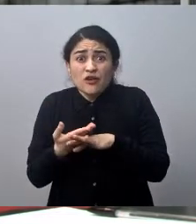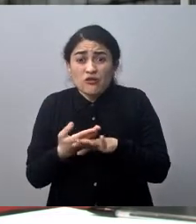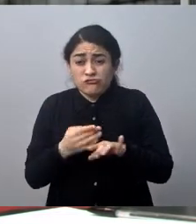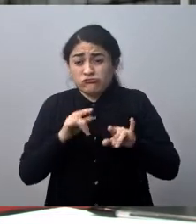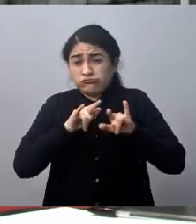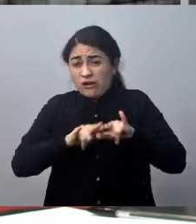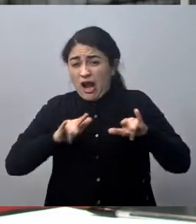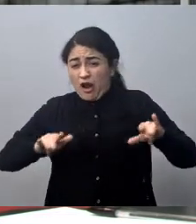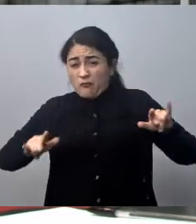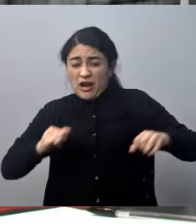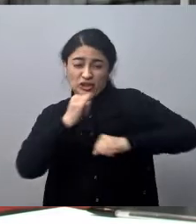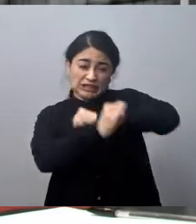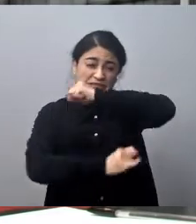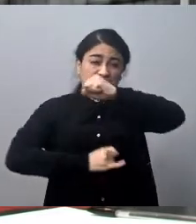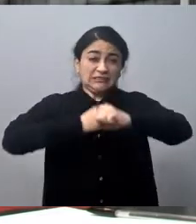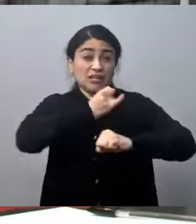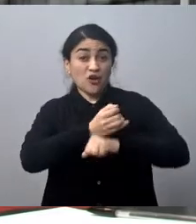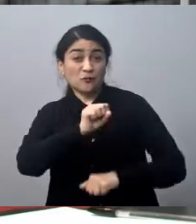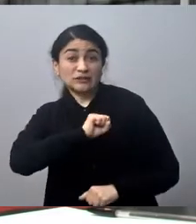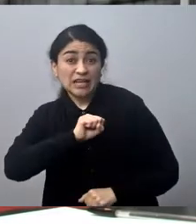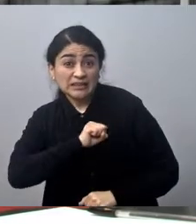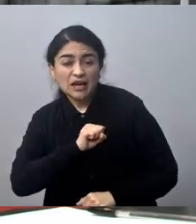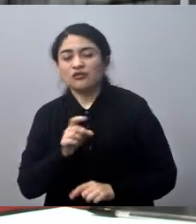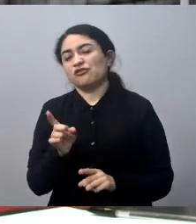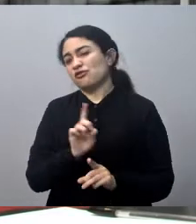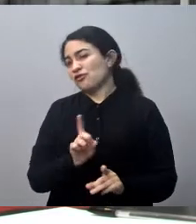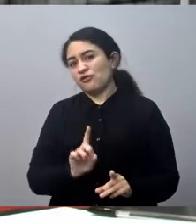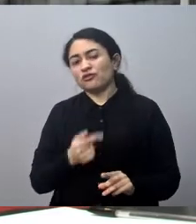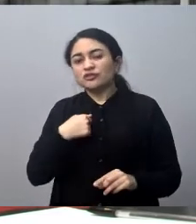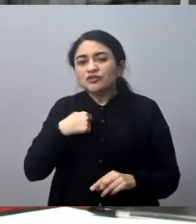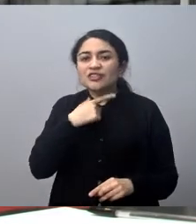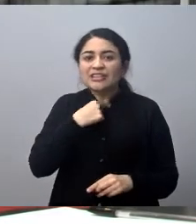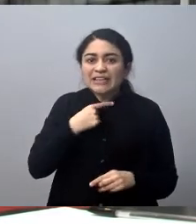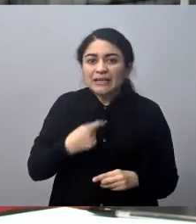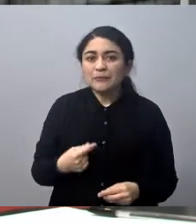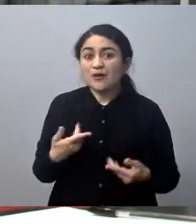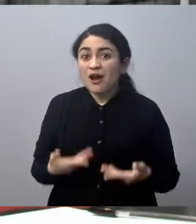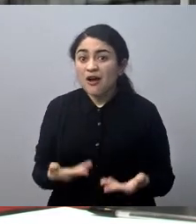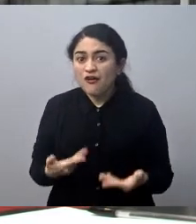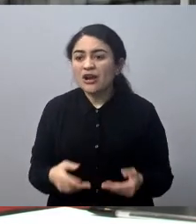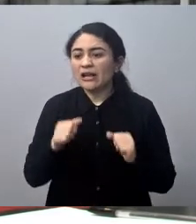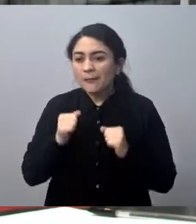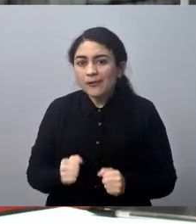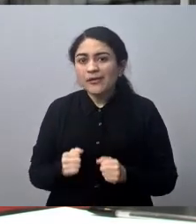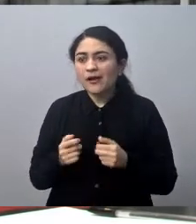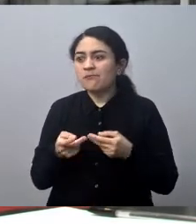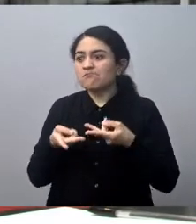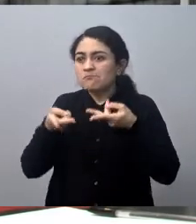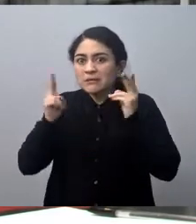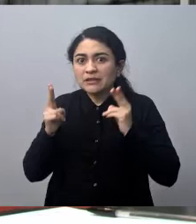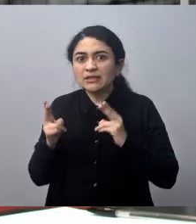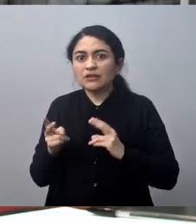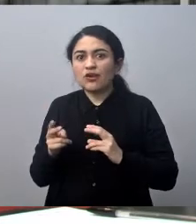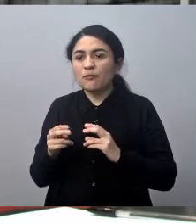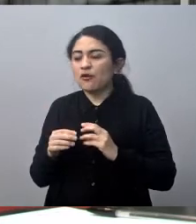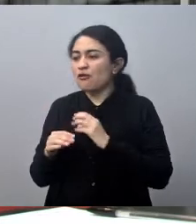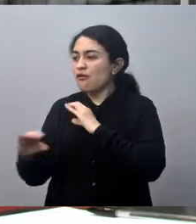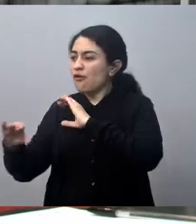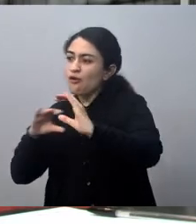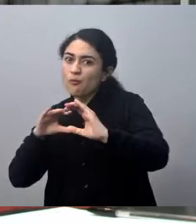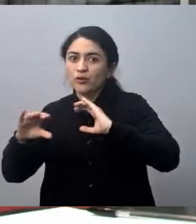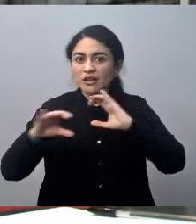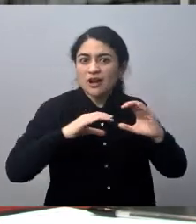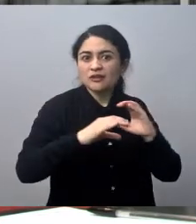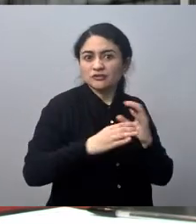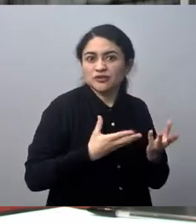como el de Santiago. Queremos hoy día un aeropuerto que nos permita tener estas comunicaciones de baja